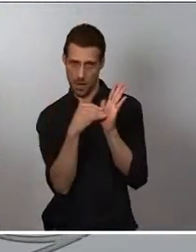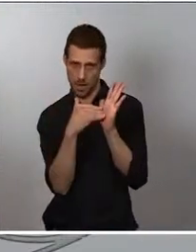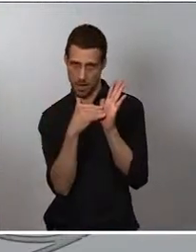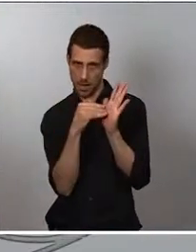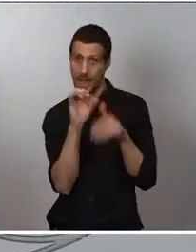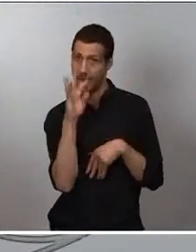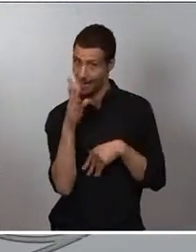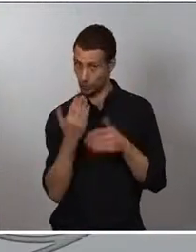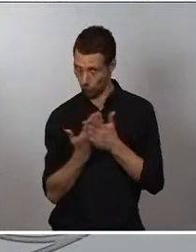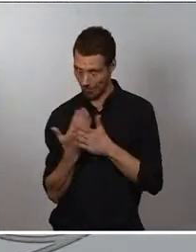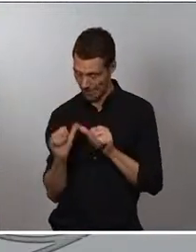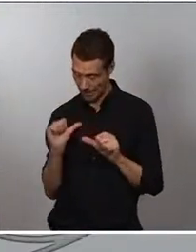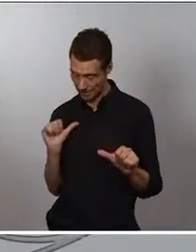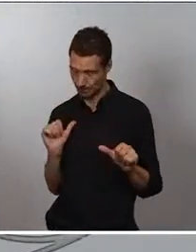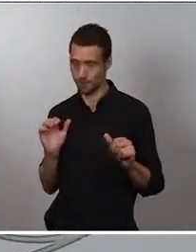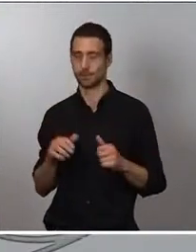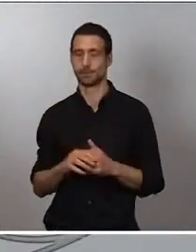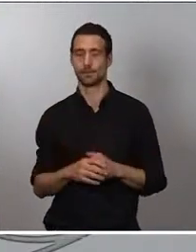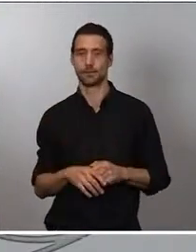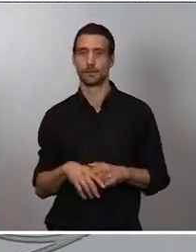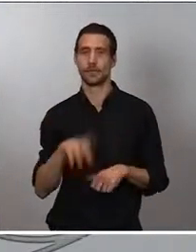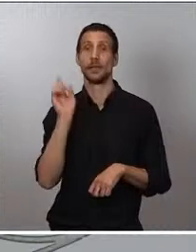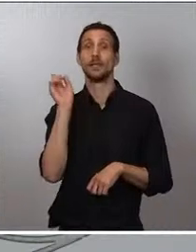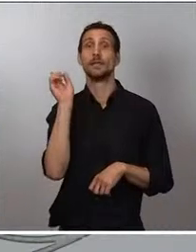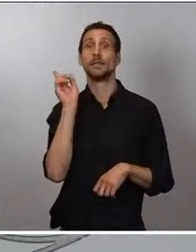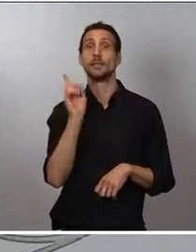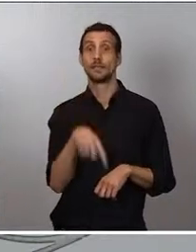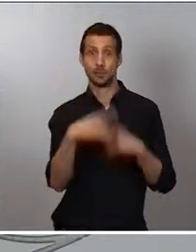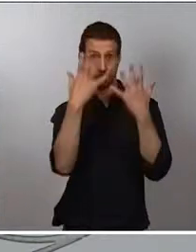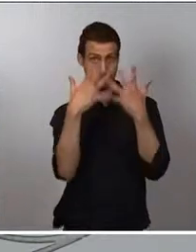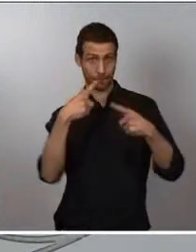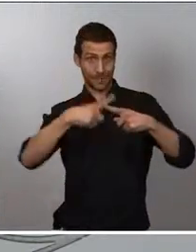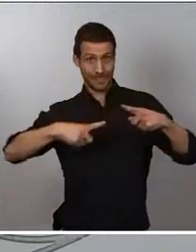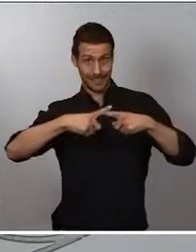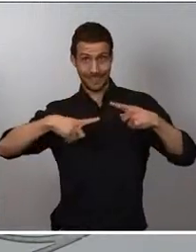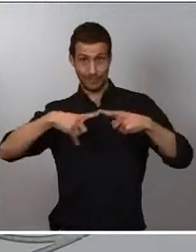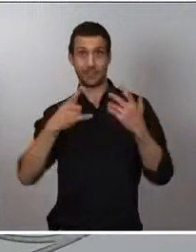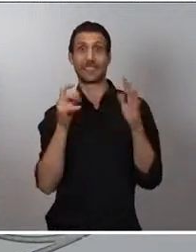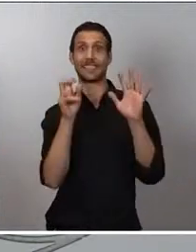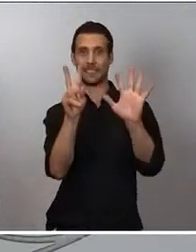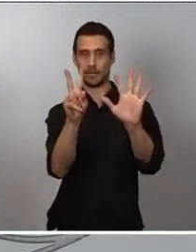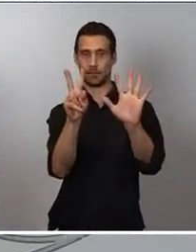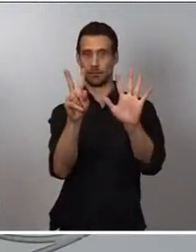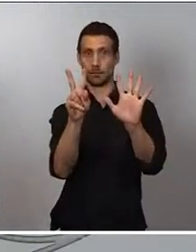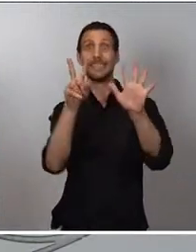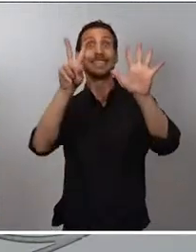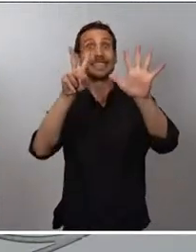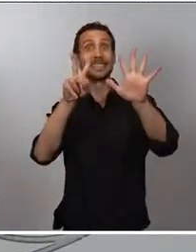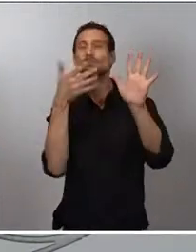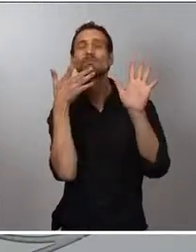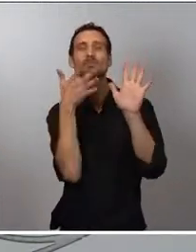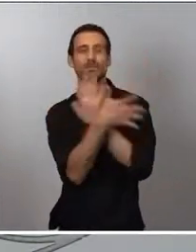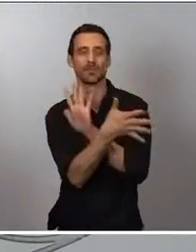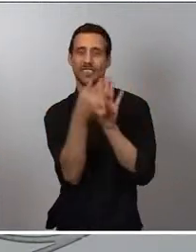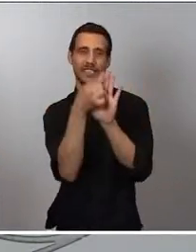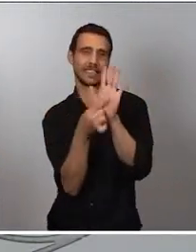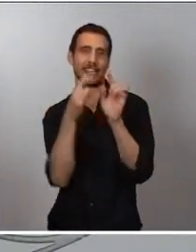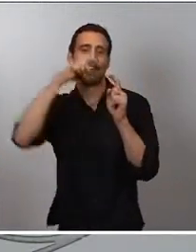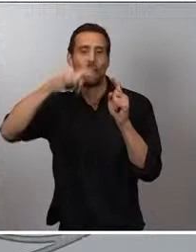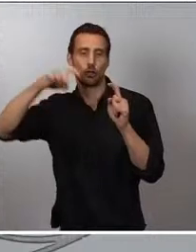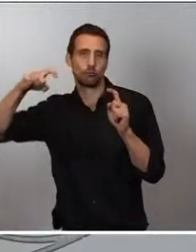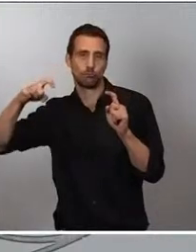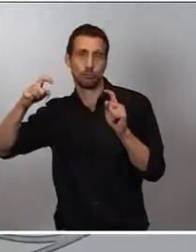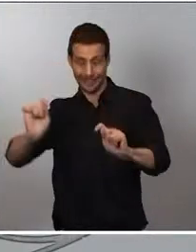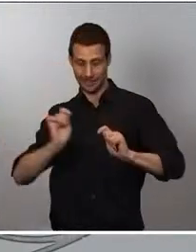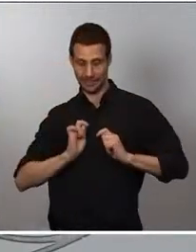está descendiendo la incidencia acumulada a 7, un indicador muy importante que nos va marcando cuál va a ser la tendencia, entre otros, en los